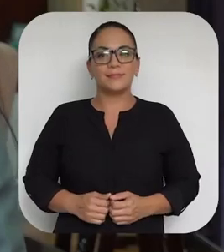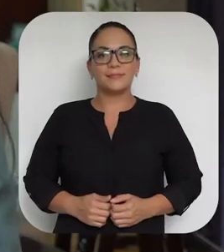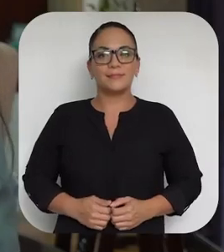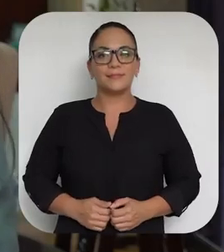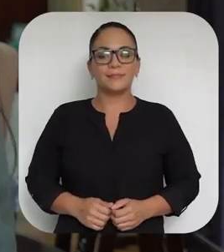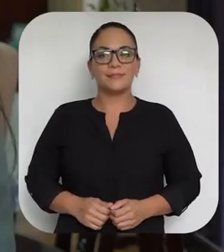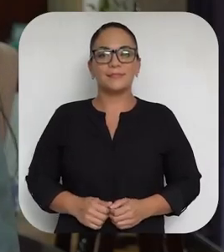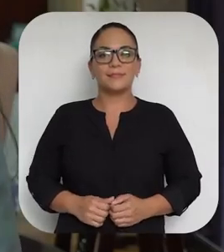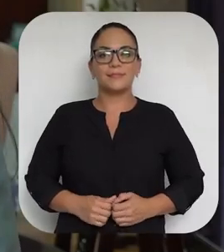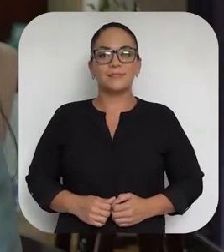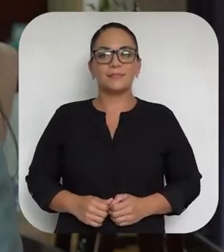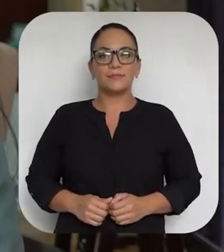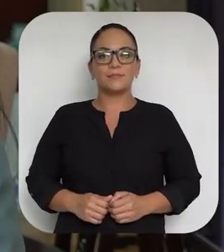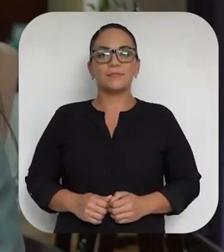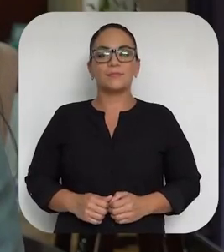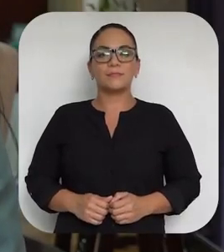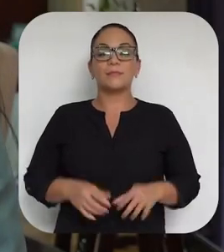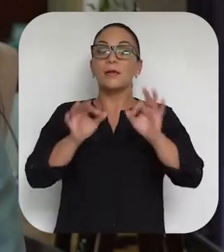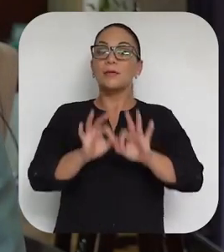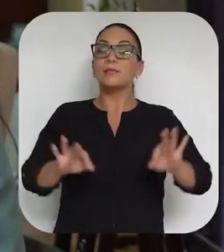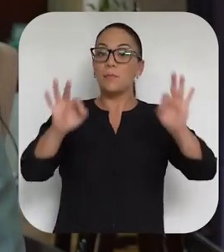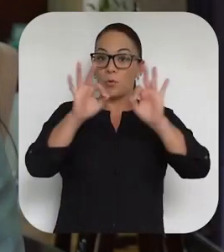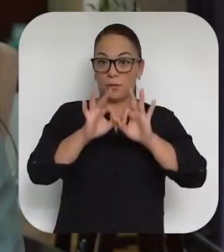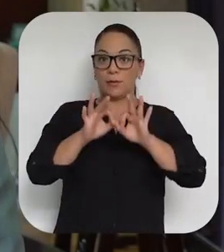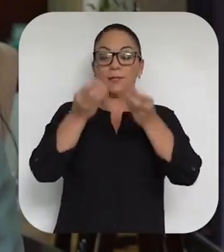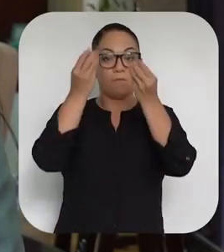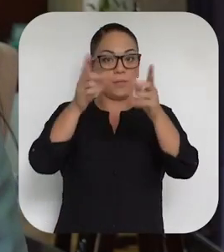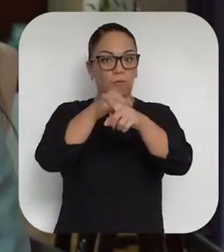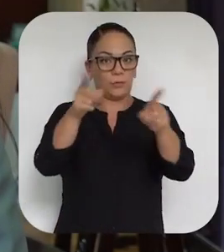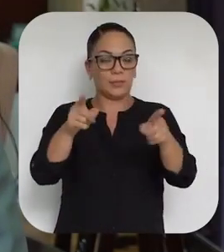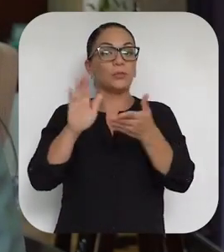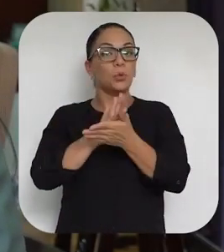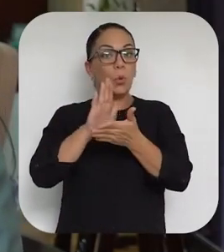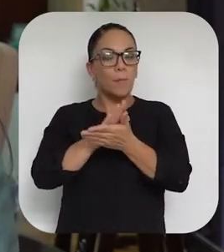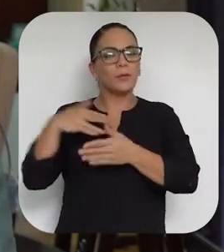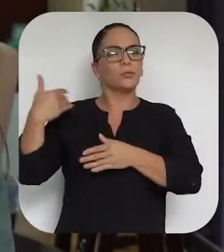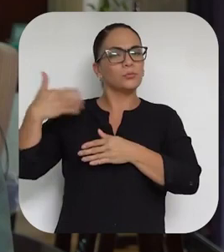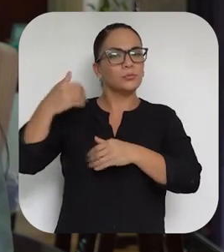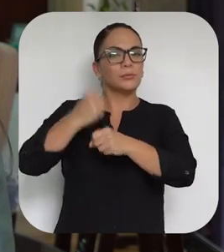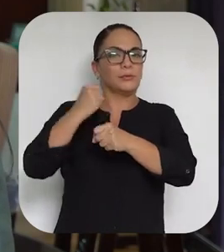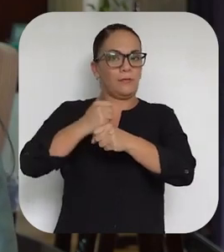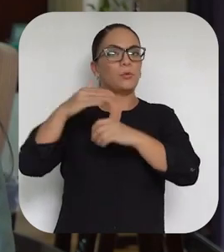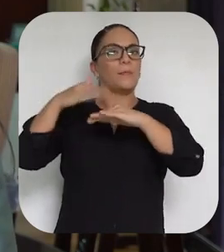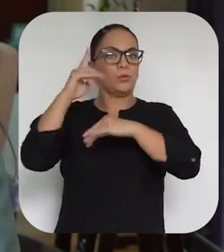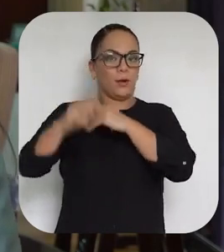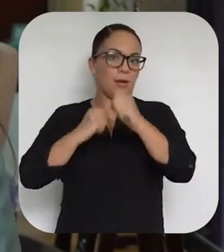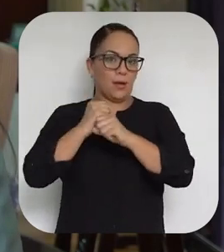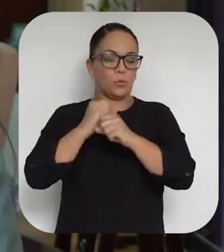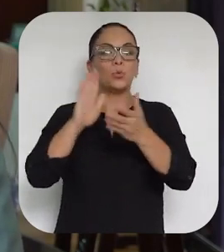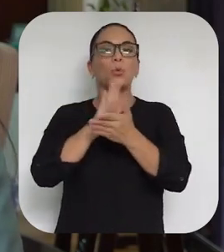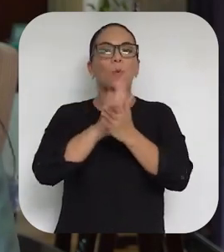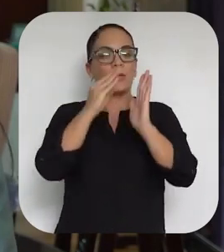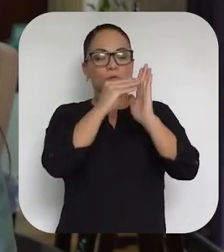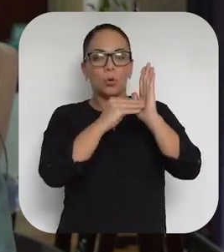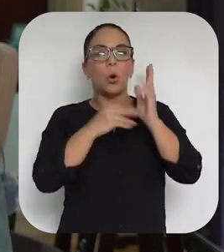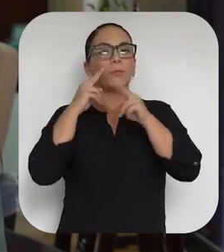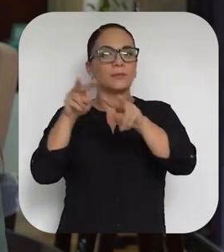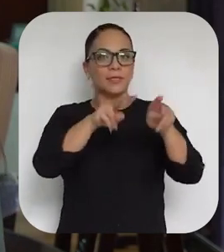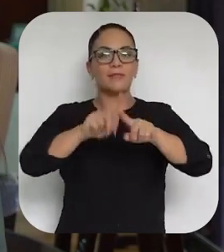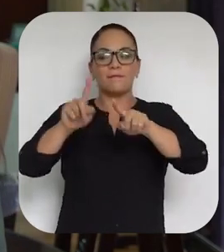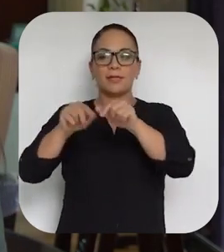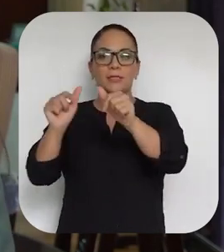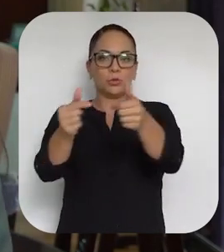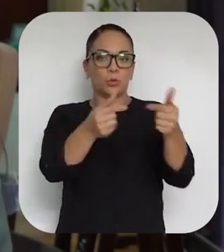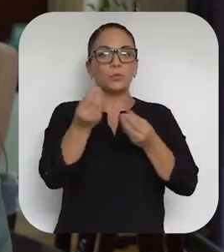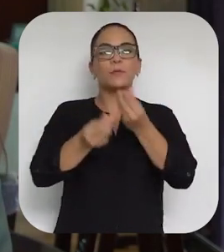Es importante decirles que es un texto que se ha venido trabajando por más de un año, un texto que incorpora las observaciones del sector productivo de diferentes